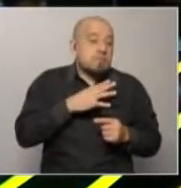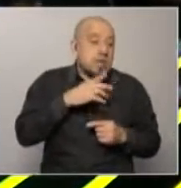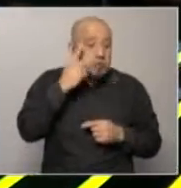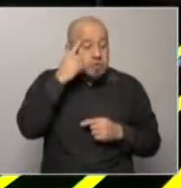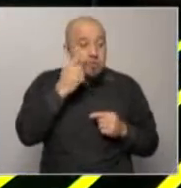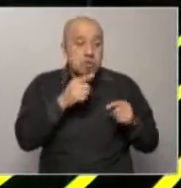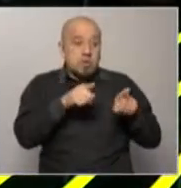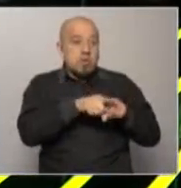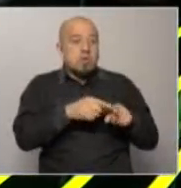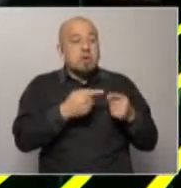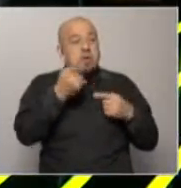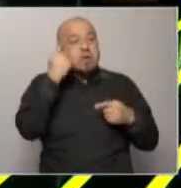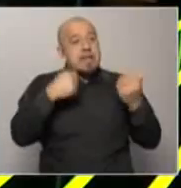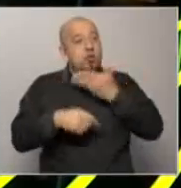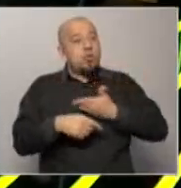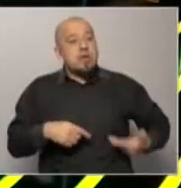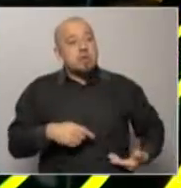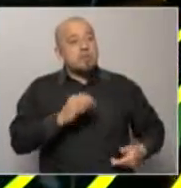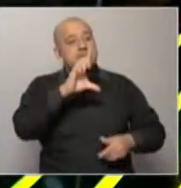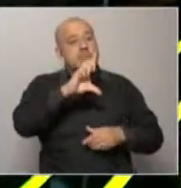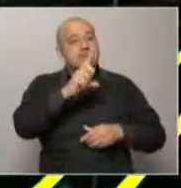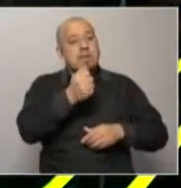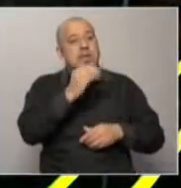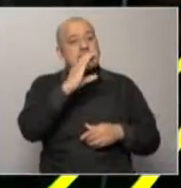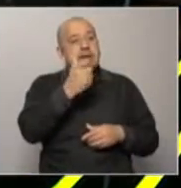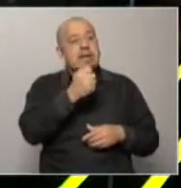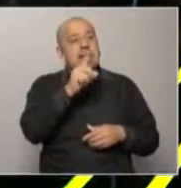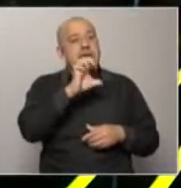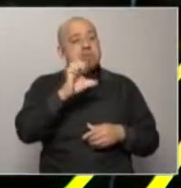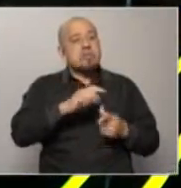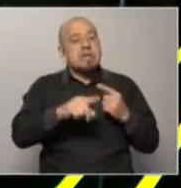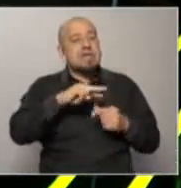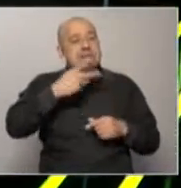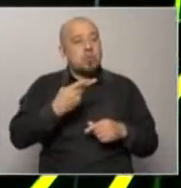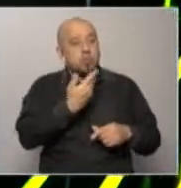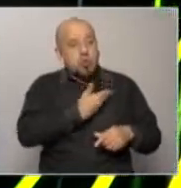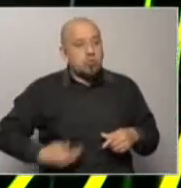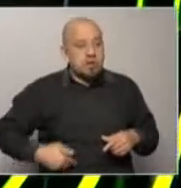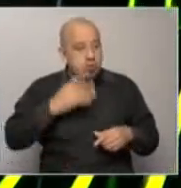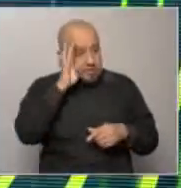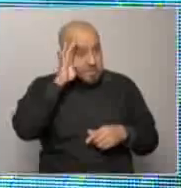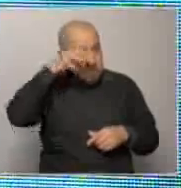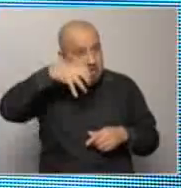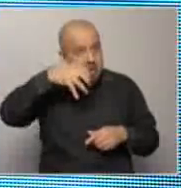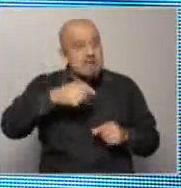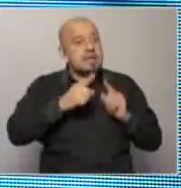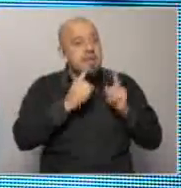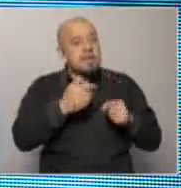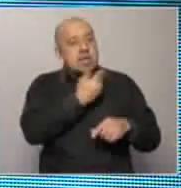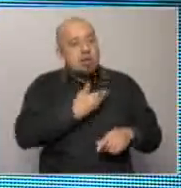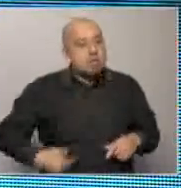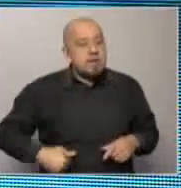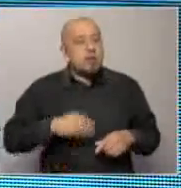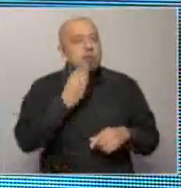el gobierno de la calle, también el segundo gobierno de Sanguinetti y también el gobierno de Valle, se